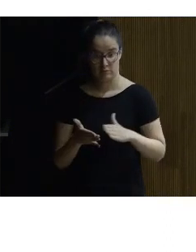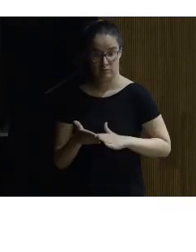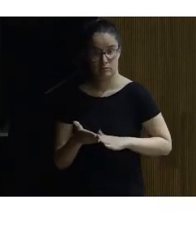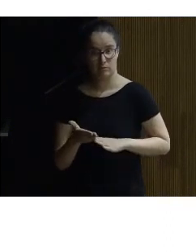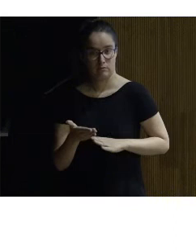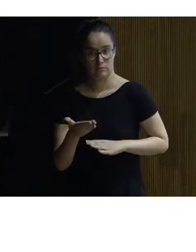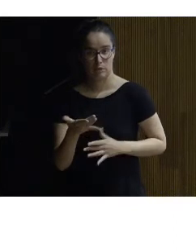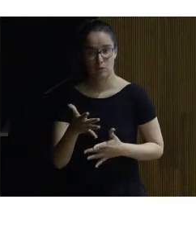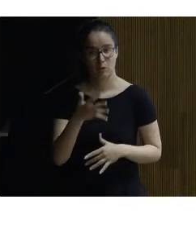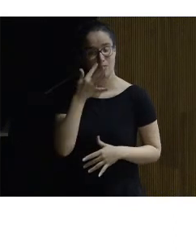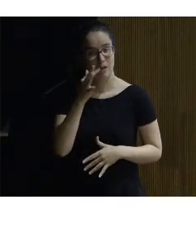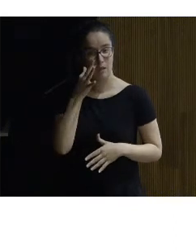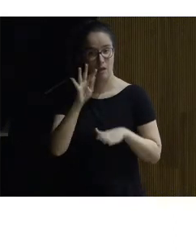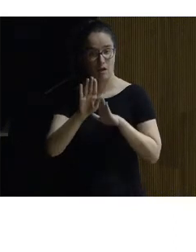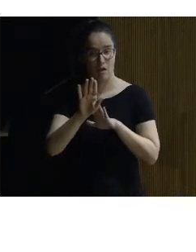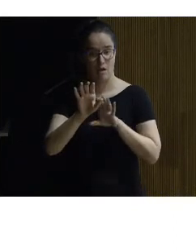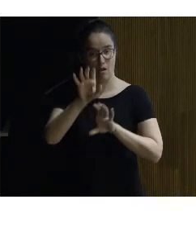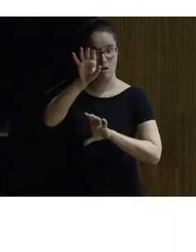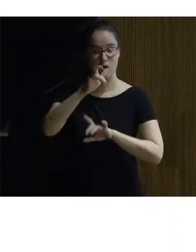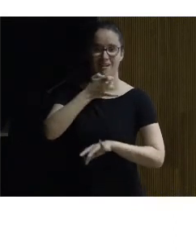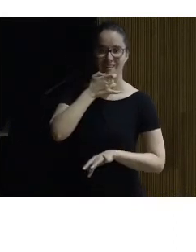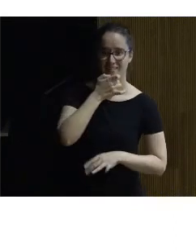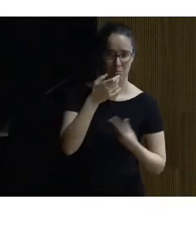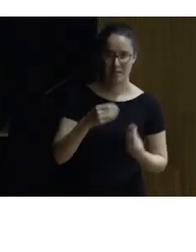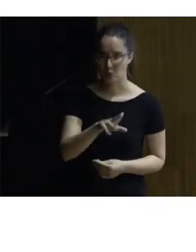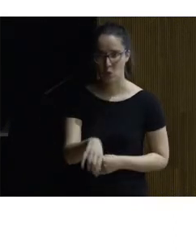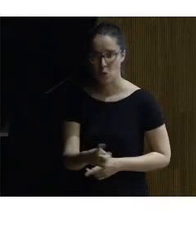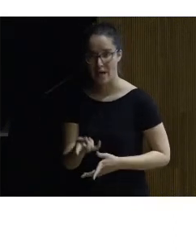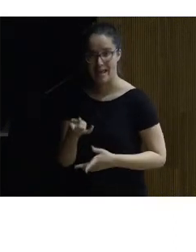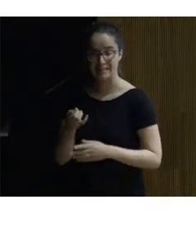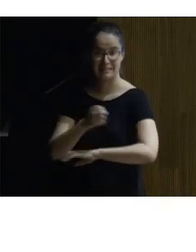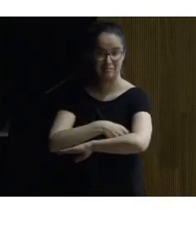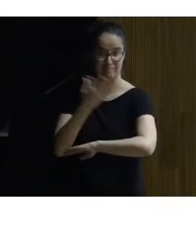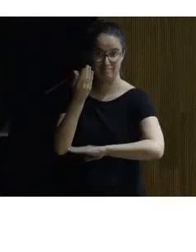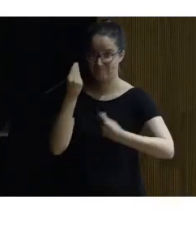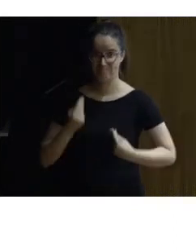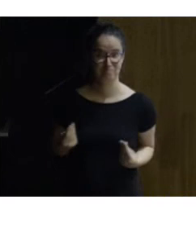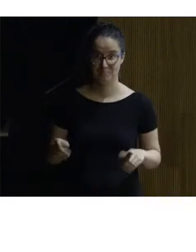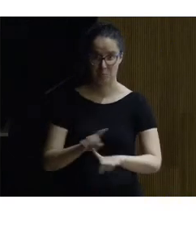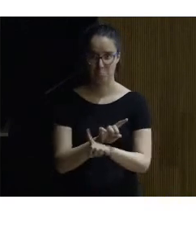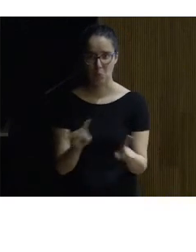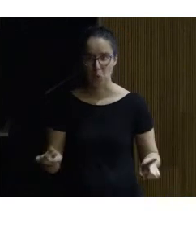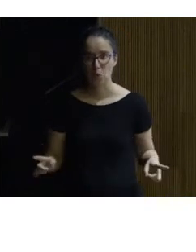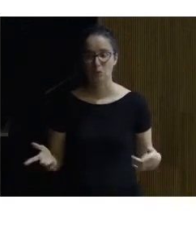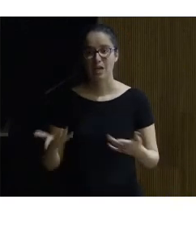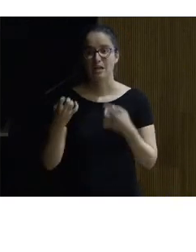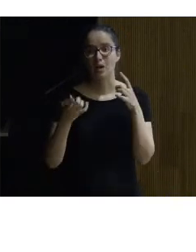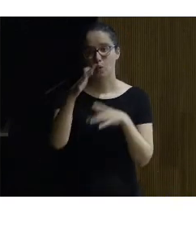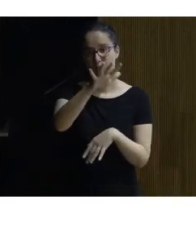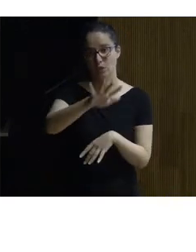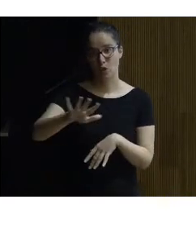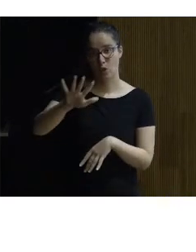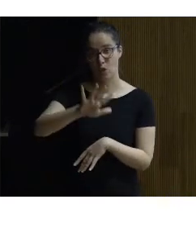por así decirlo francesa no es lo mismo que la anglosajona no es lo mismo que la escandinava etcétera hay lugares donde